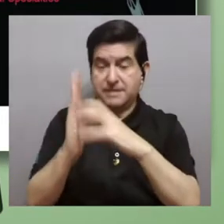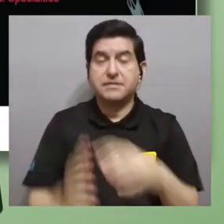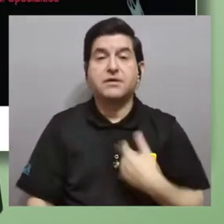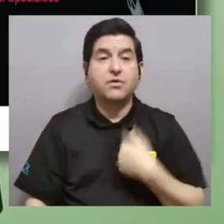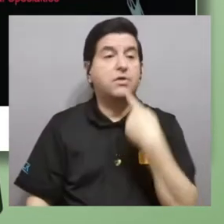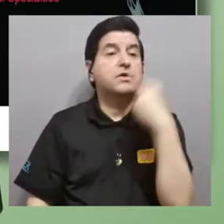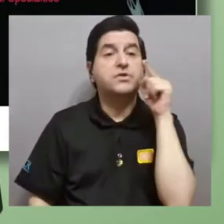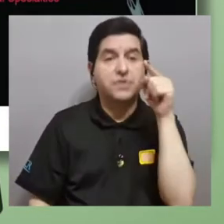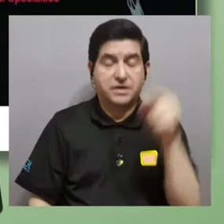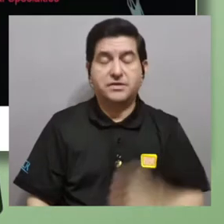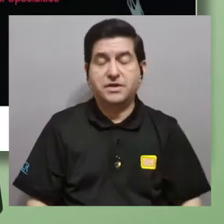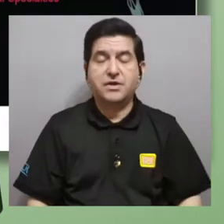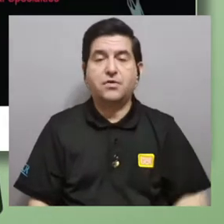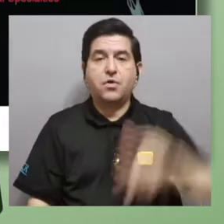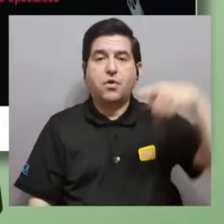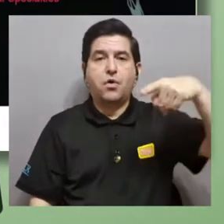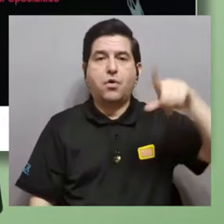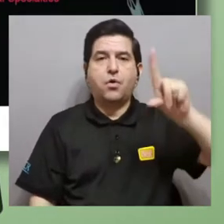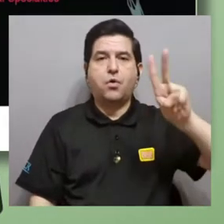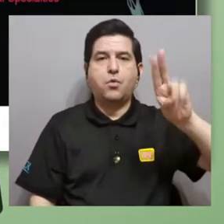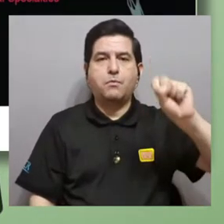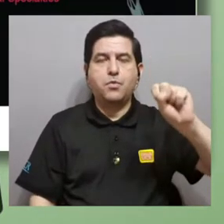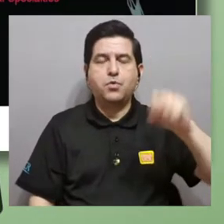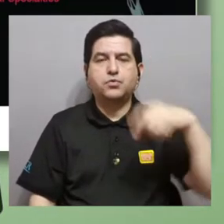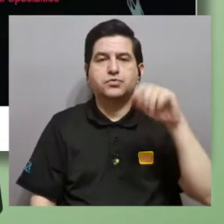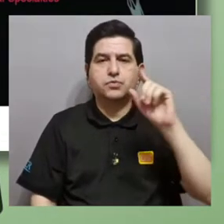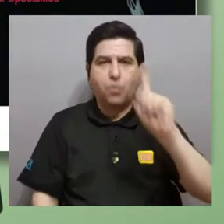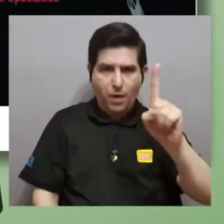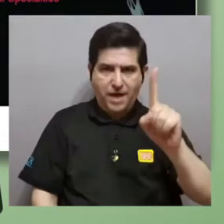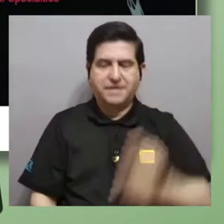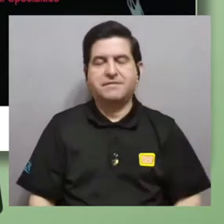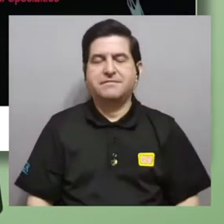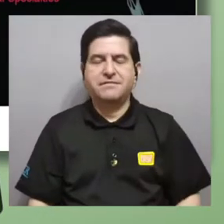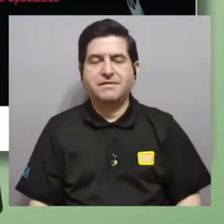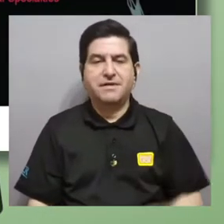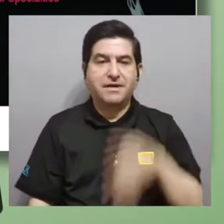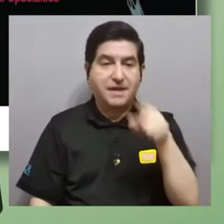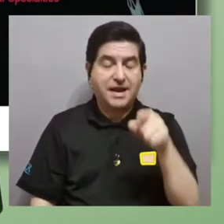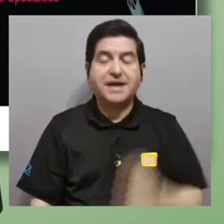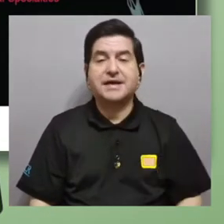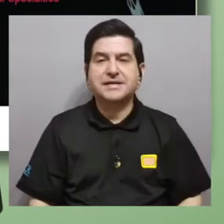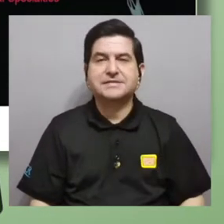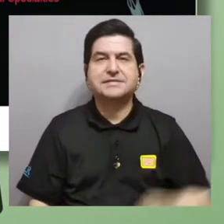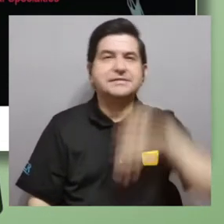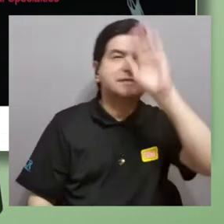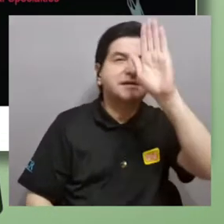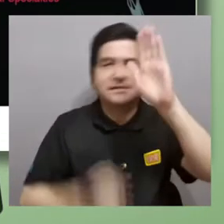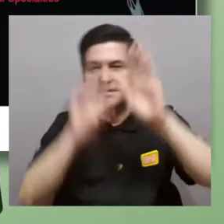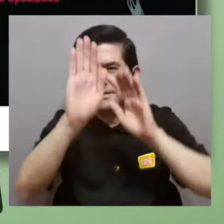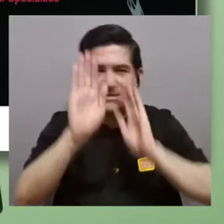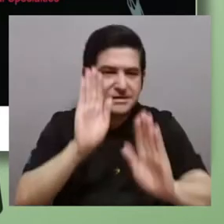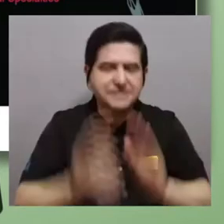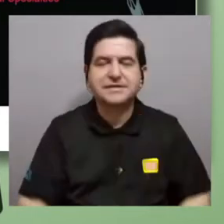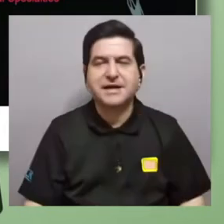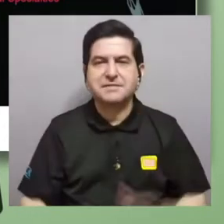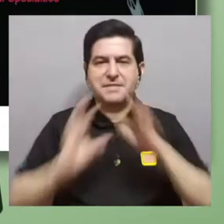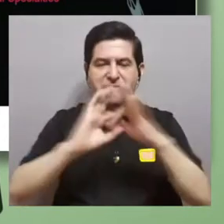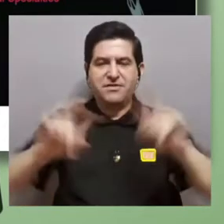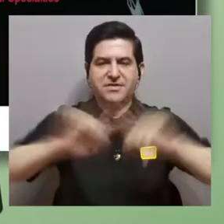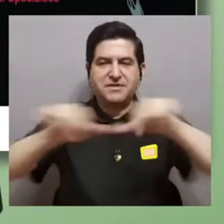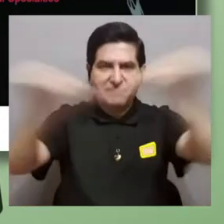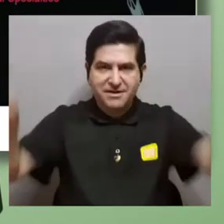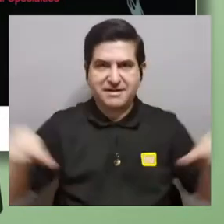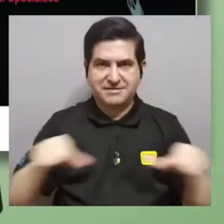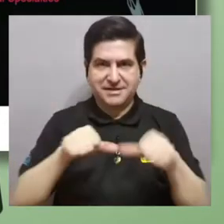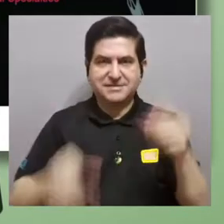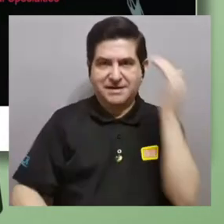artículo que les indico ahí de Plus One, donde utilizando este esqueleto de relaciones